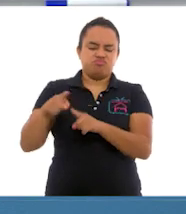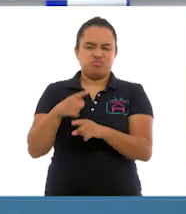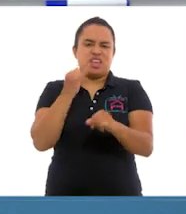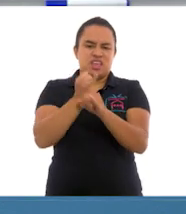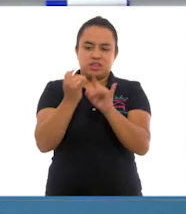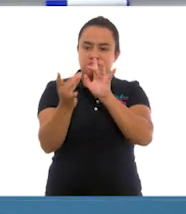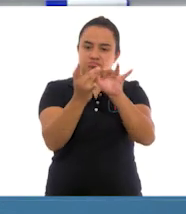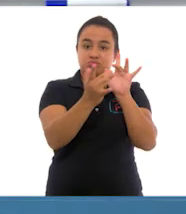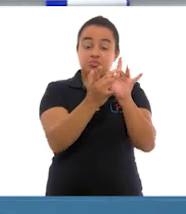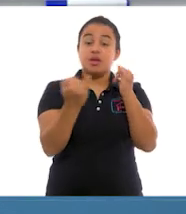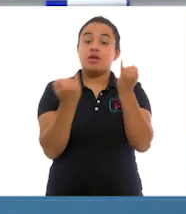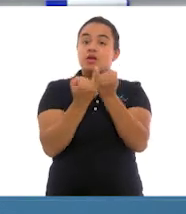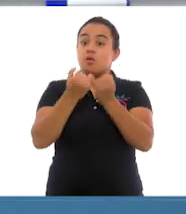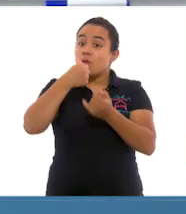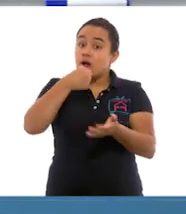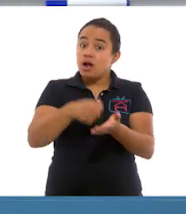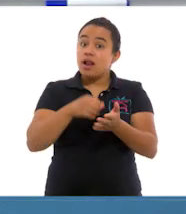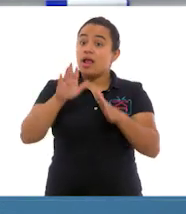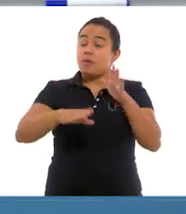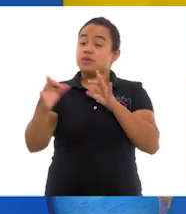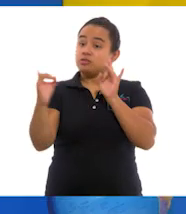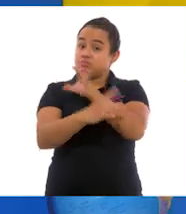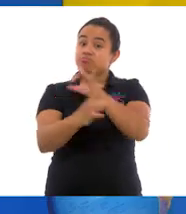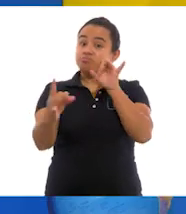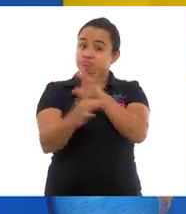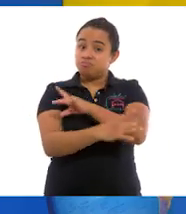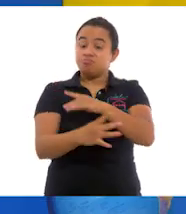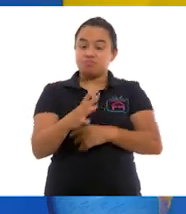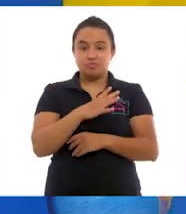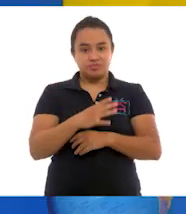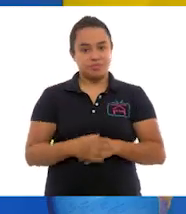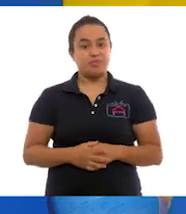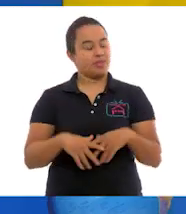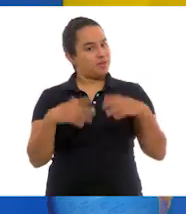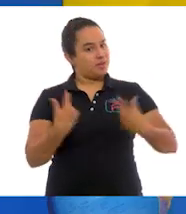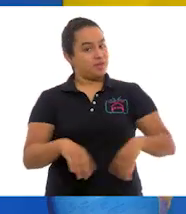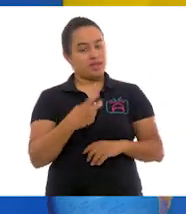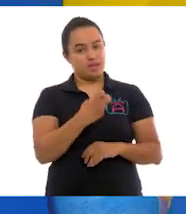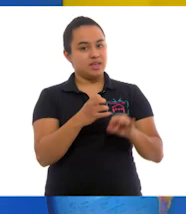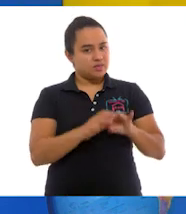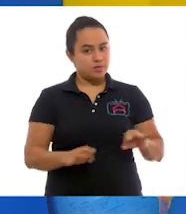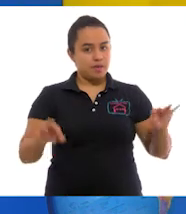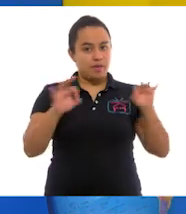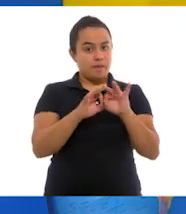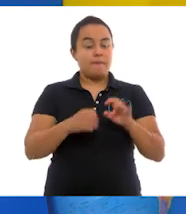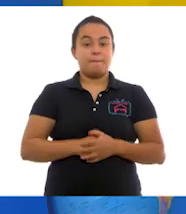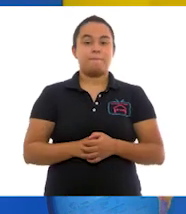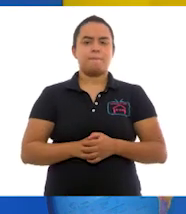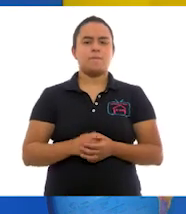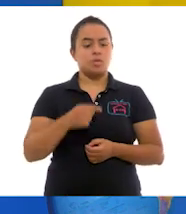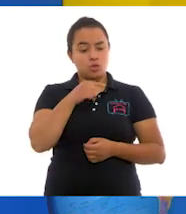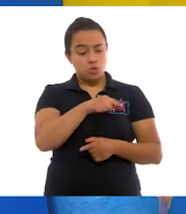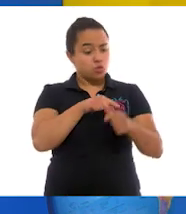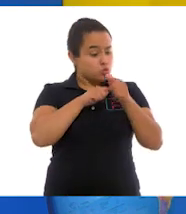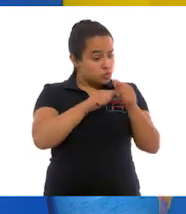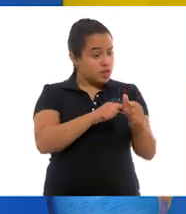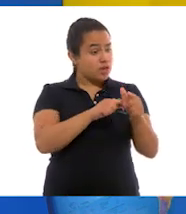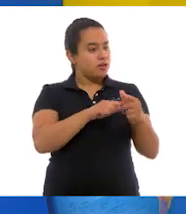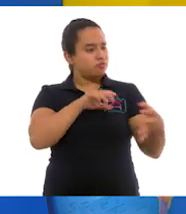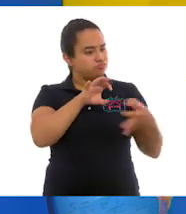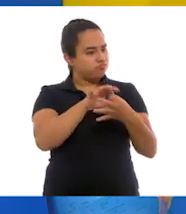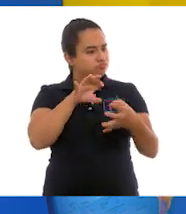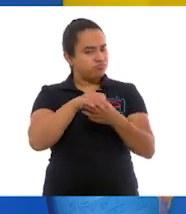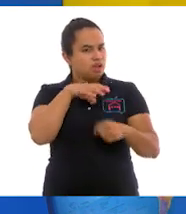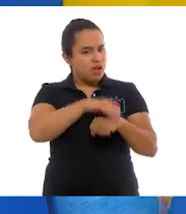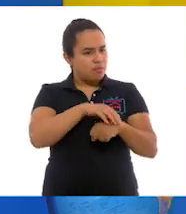hasta por cartas postales. ¡Órale, Ale! Eso es muy importante. Es bueno que puedas seguir estableciendo lazos de